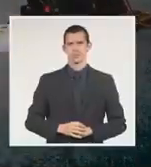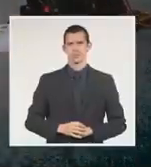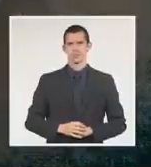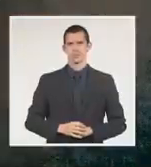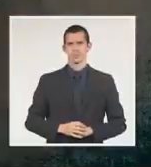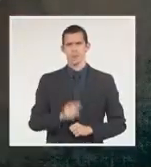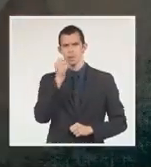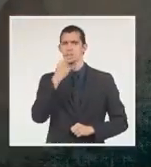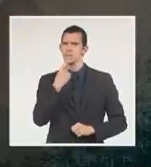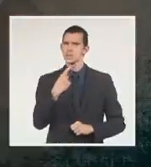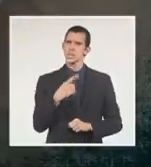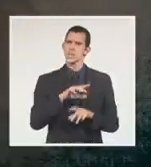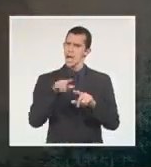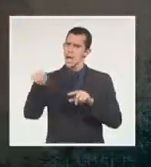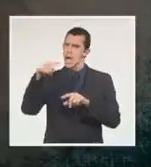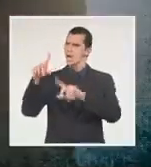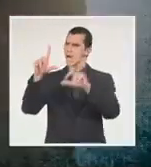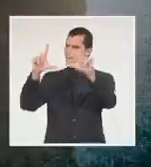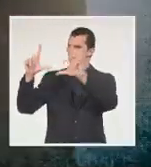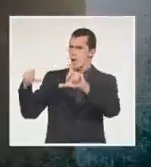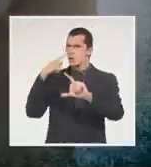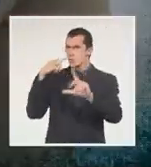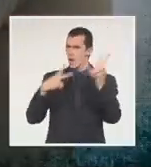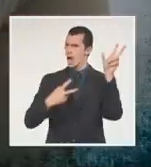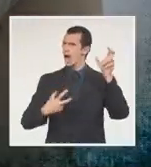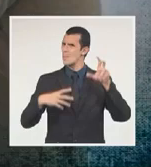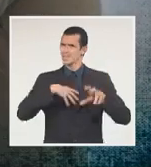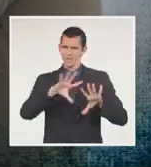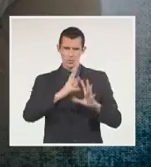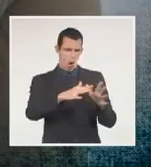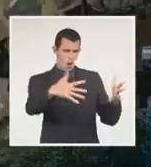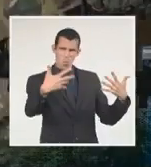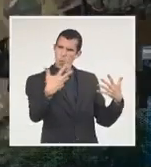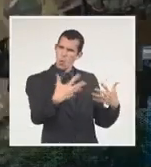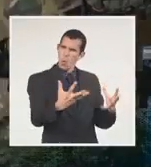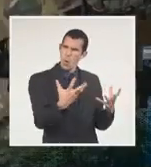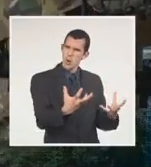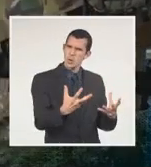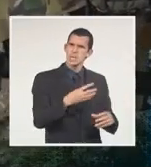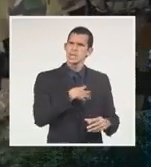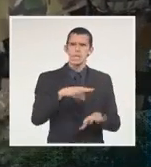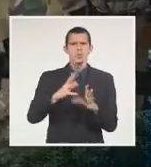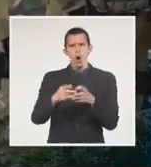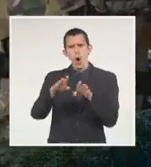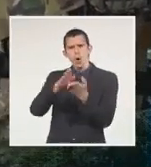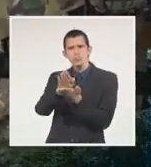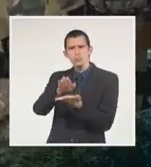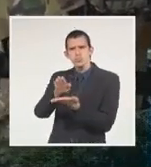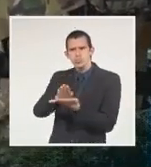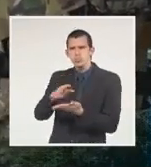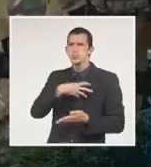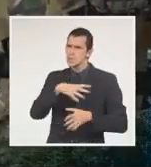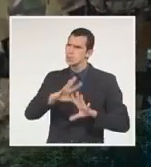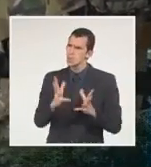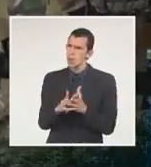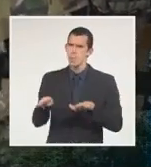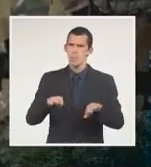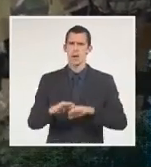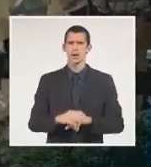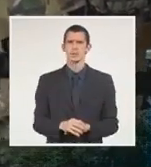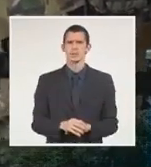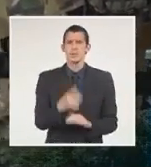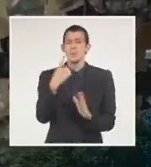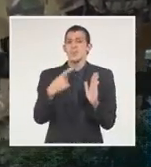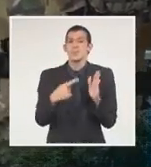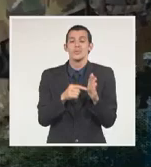me mandaron fotos, que tenían suficiente armamento al Senar, que tenían las embarcaciones, y que se estaba esperando nada más que